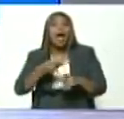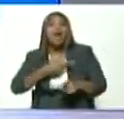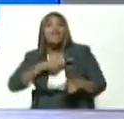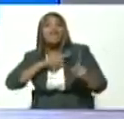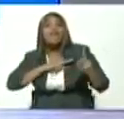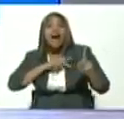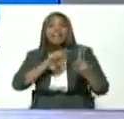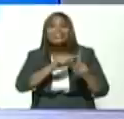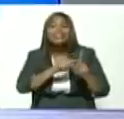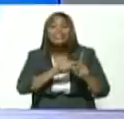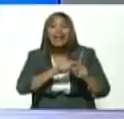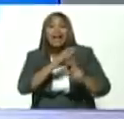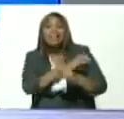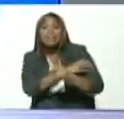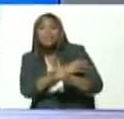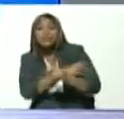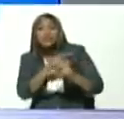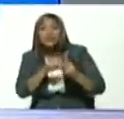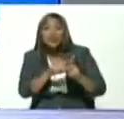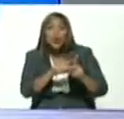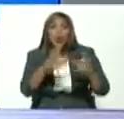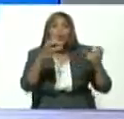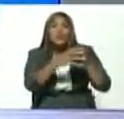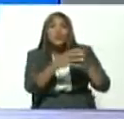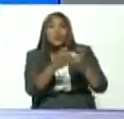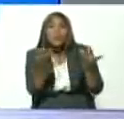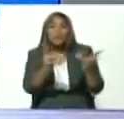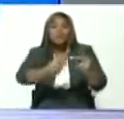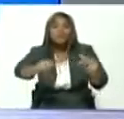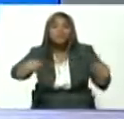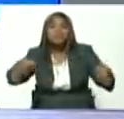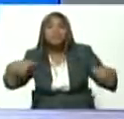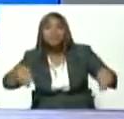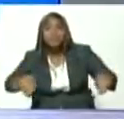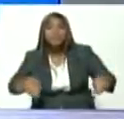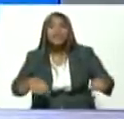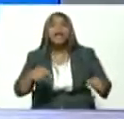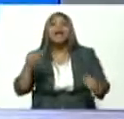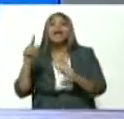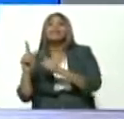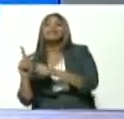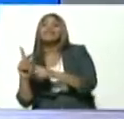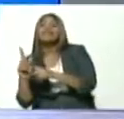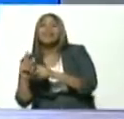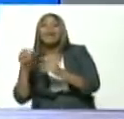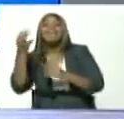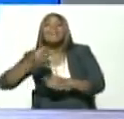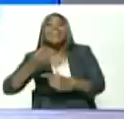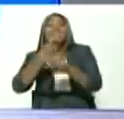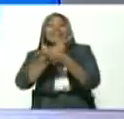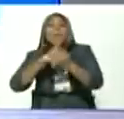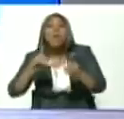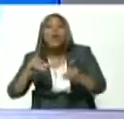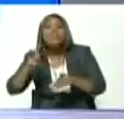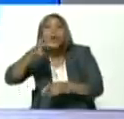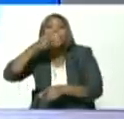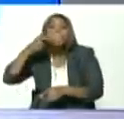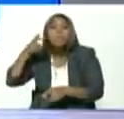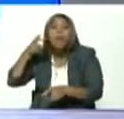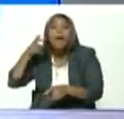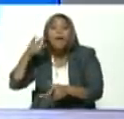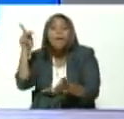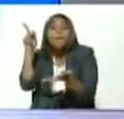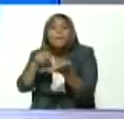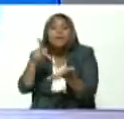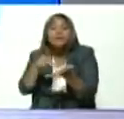democracia burguesa representativa de élites y corruptos y la verdadera democracia popular directa